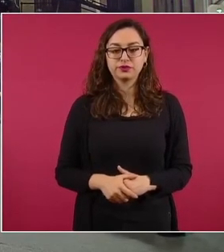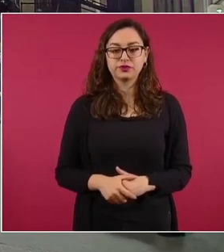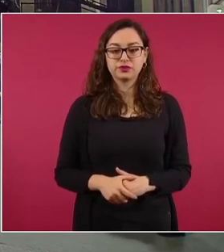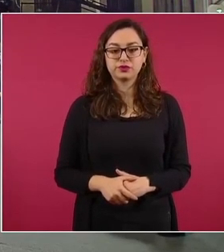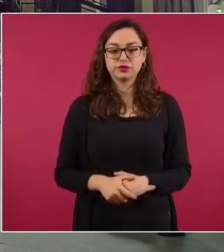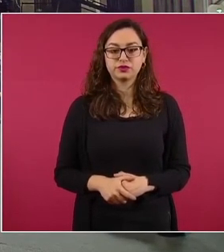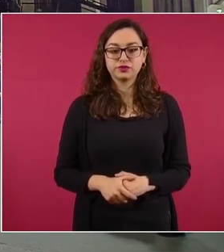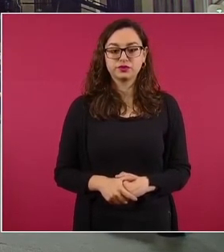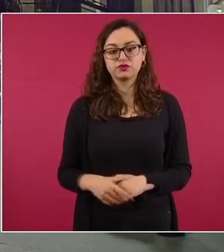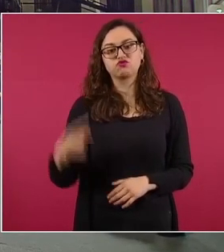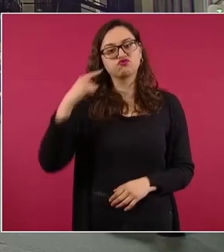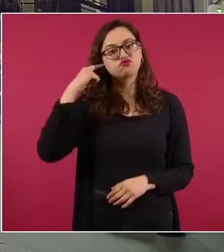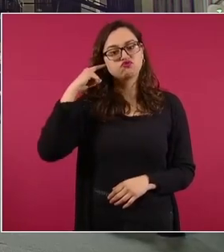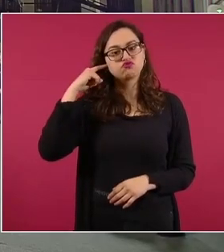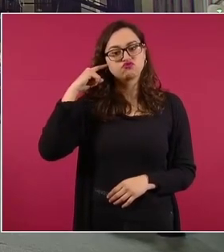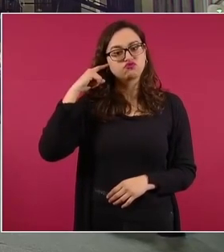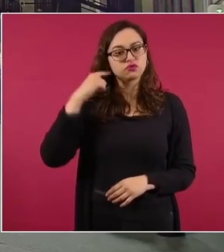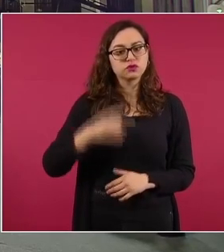No,